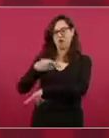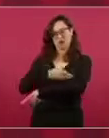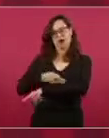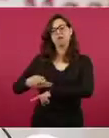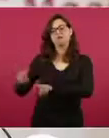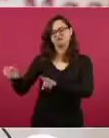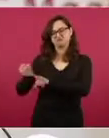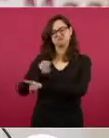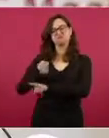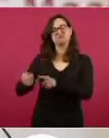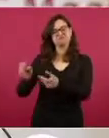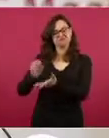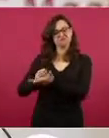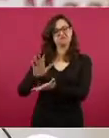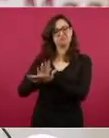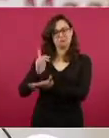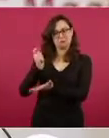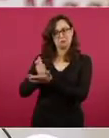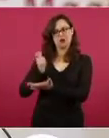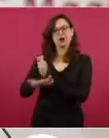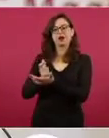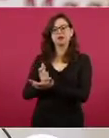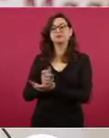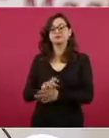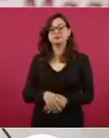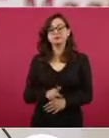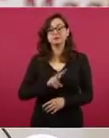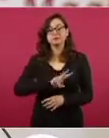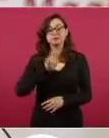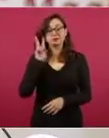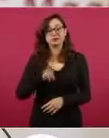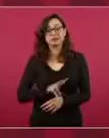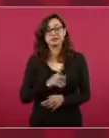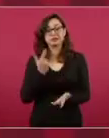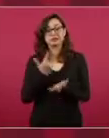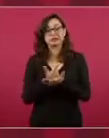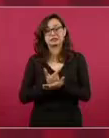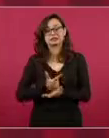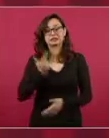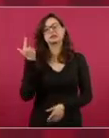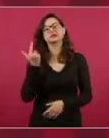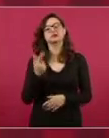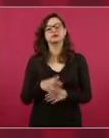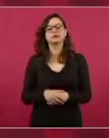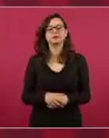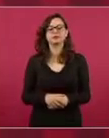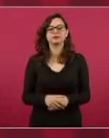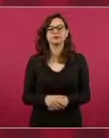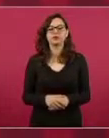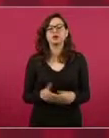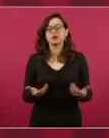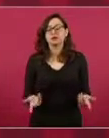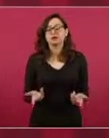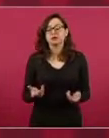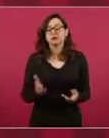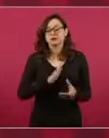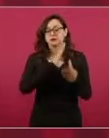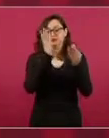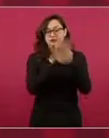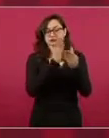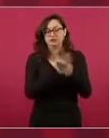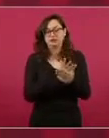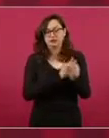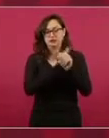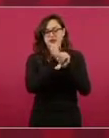Comentar que tenemos información que hay 350 carpetas de investigación